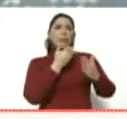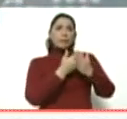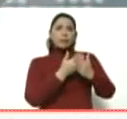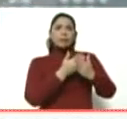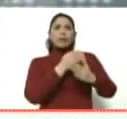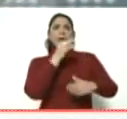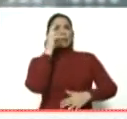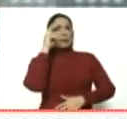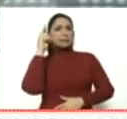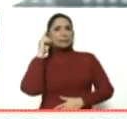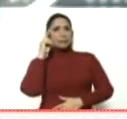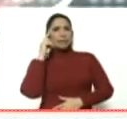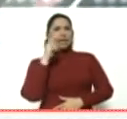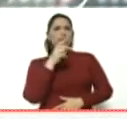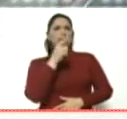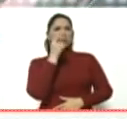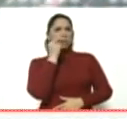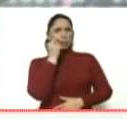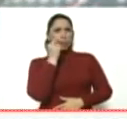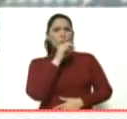Guaidó, ¿ustedes qué respuesta darían?